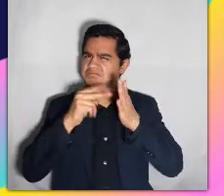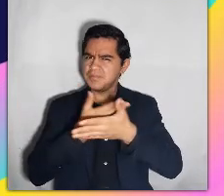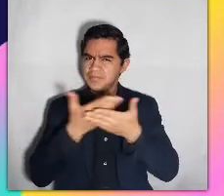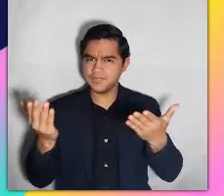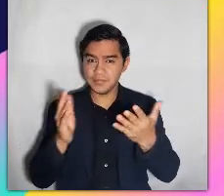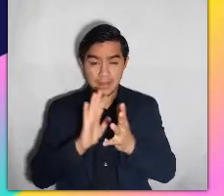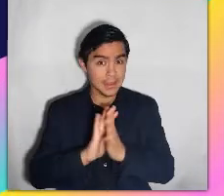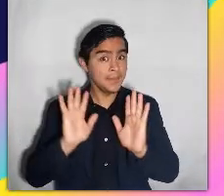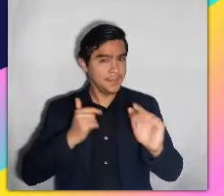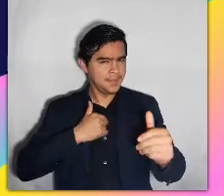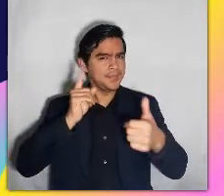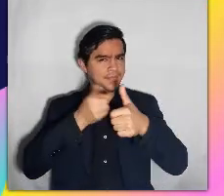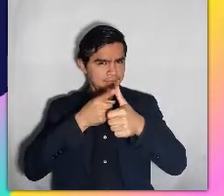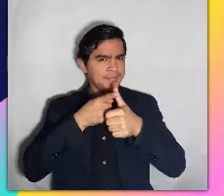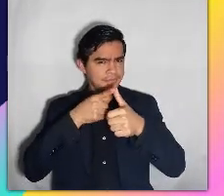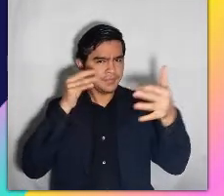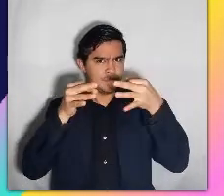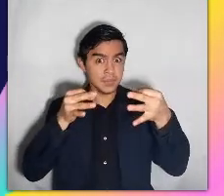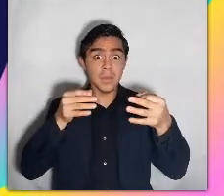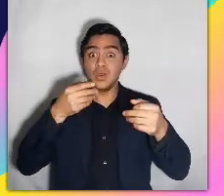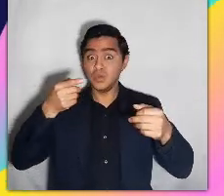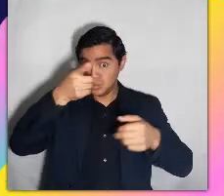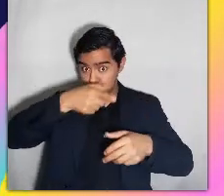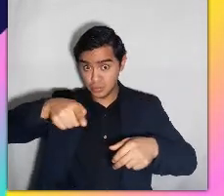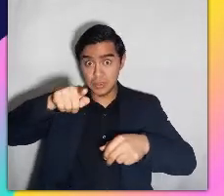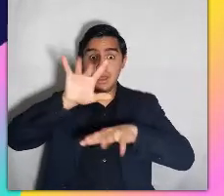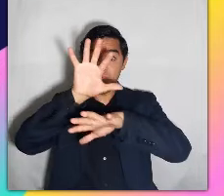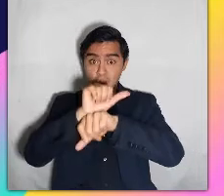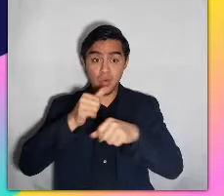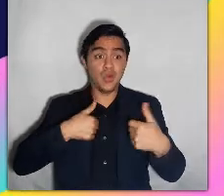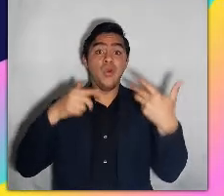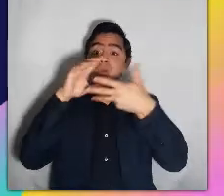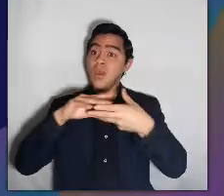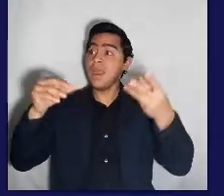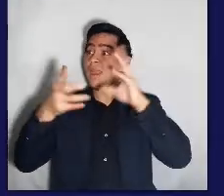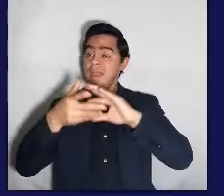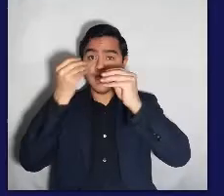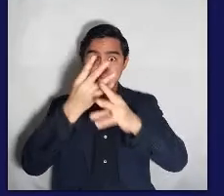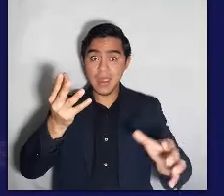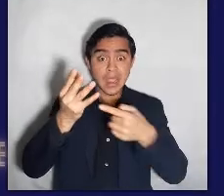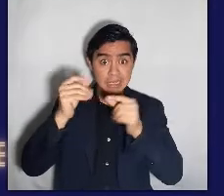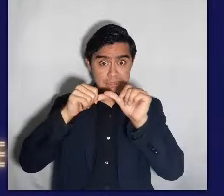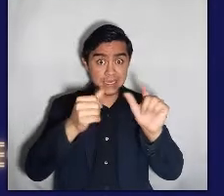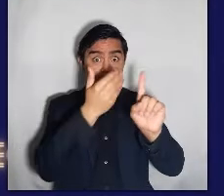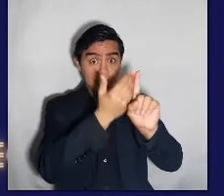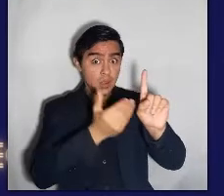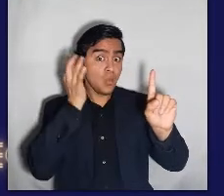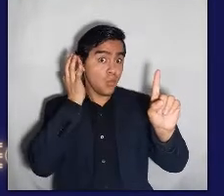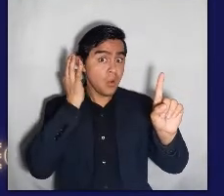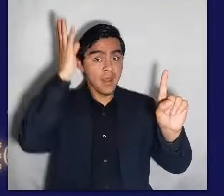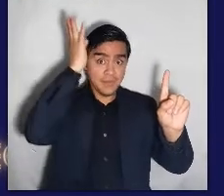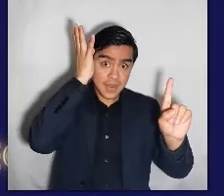Bueno, hablemos primero de cómo son los cuentos que nos han contado hasta ahora. En estos